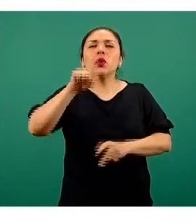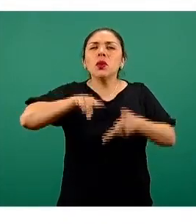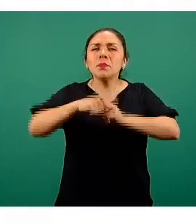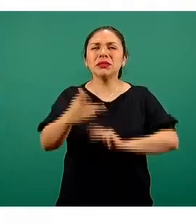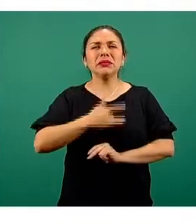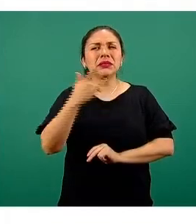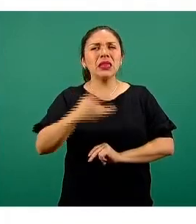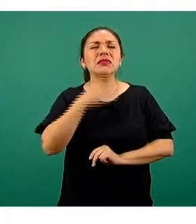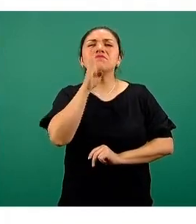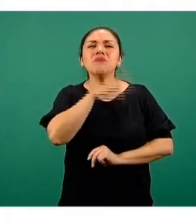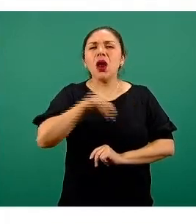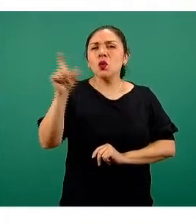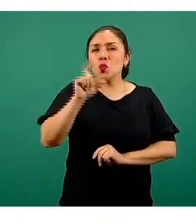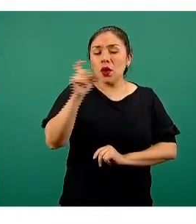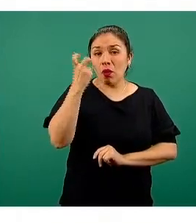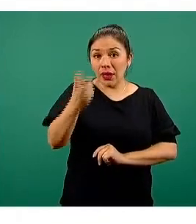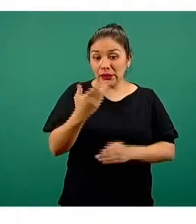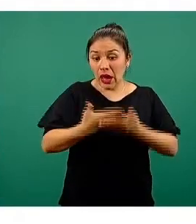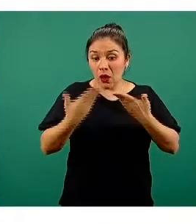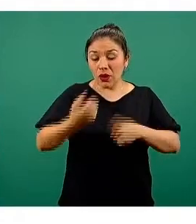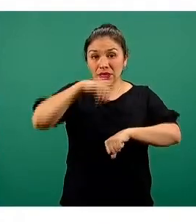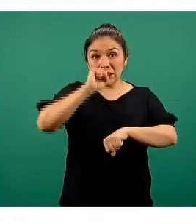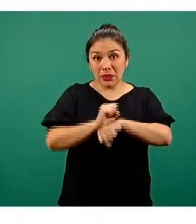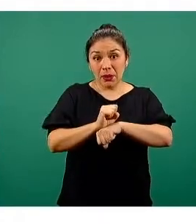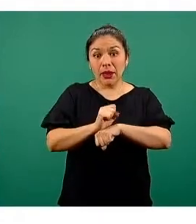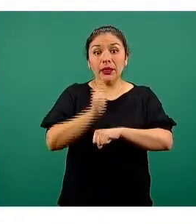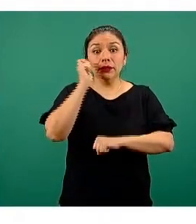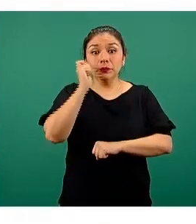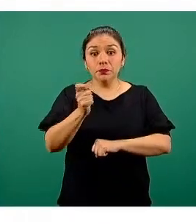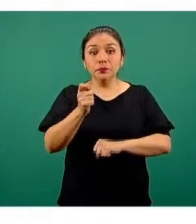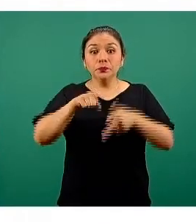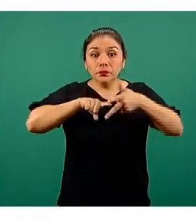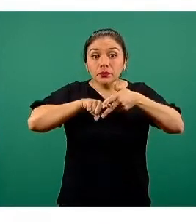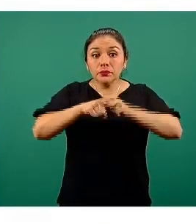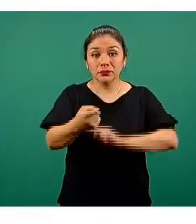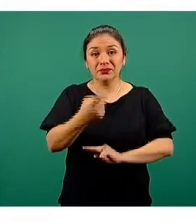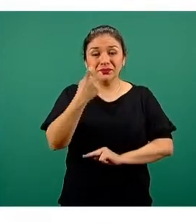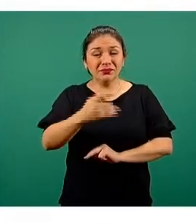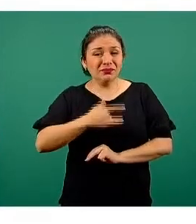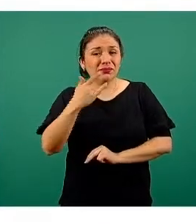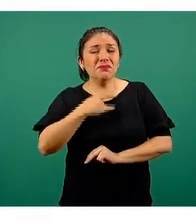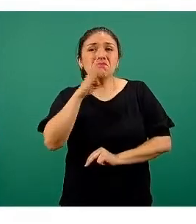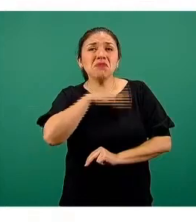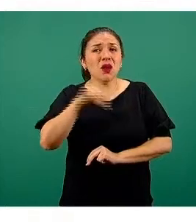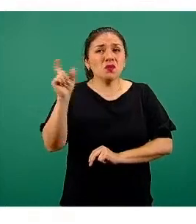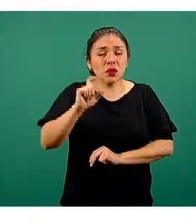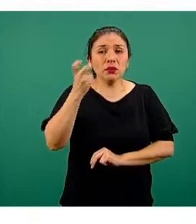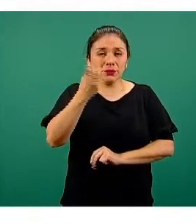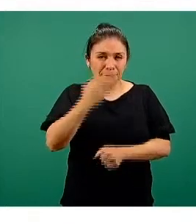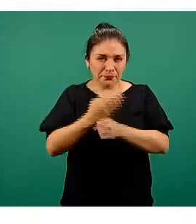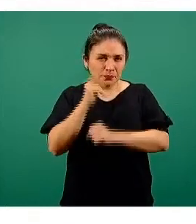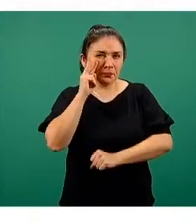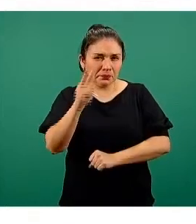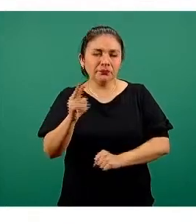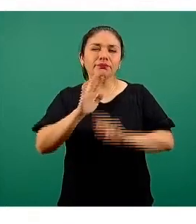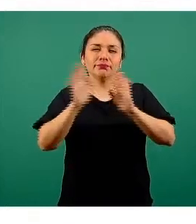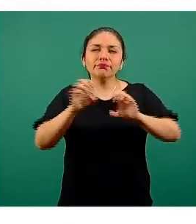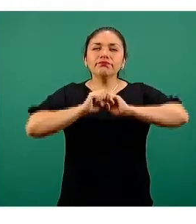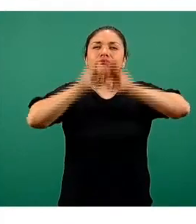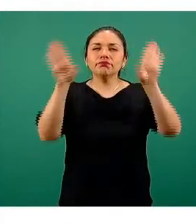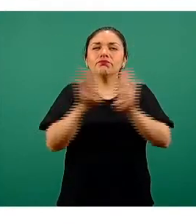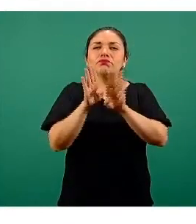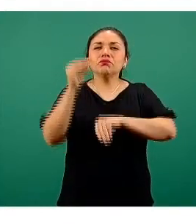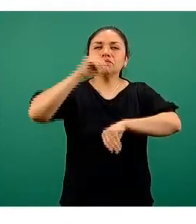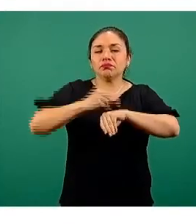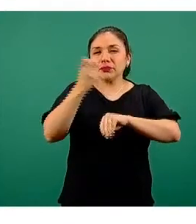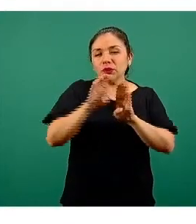síntomas para efectos de la semana epidemiológica en la cual iniciaron con estos síntomas, pues entonces vemos claramente el comportamiento